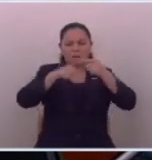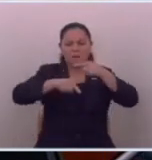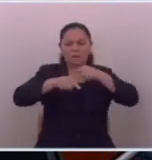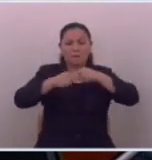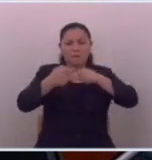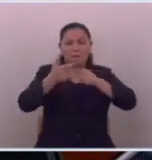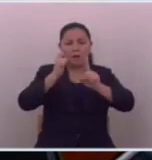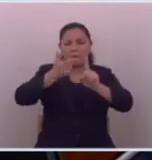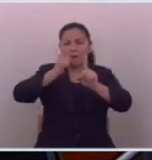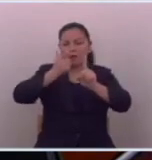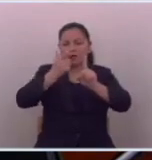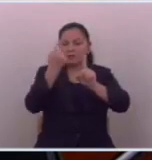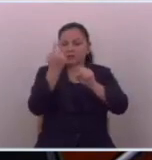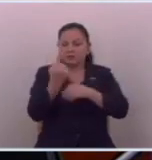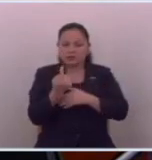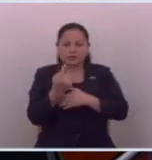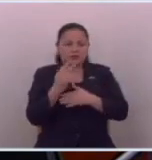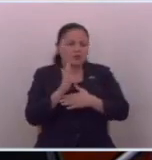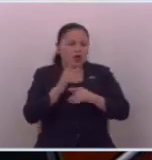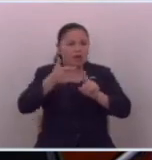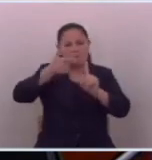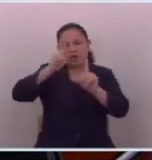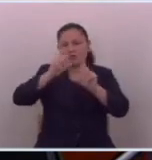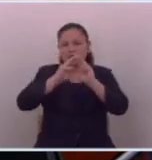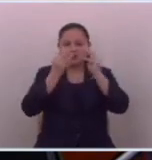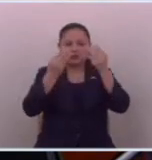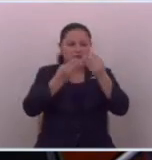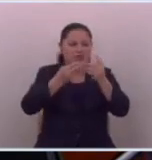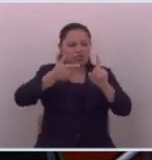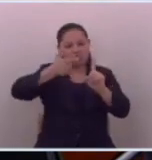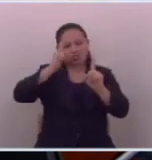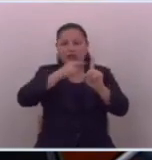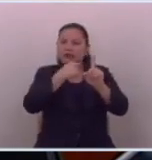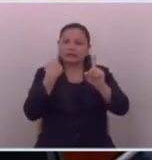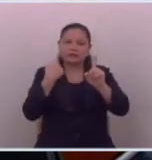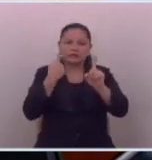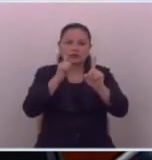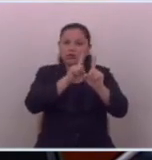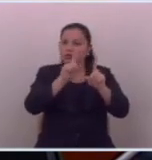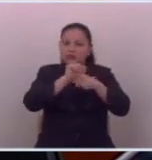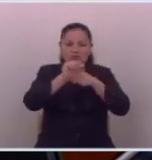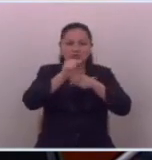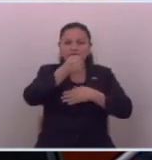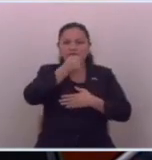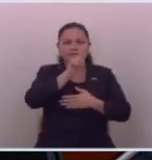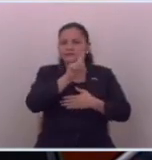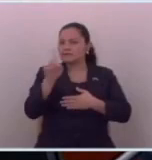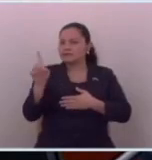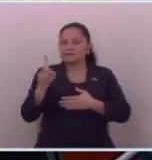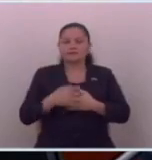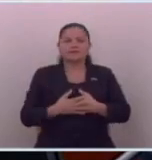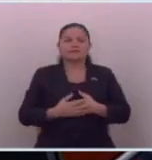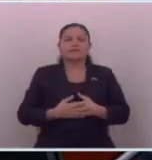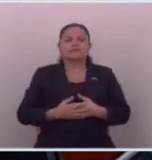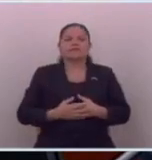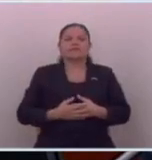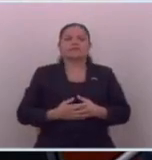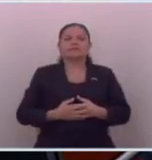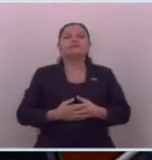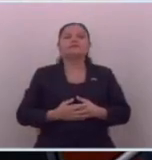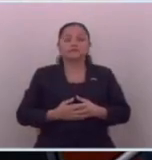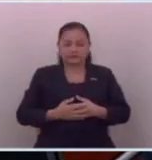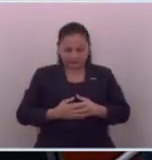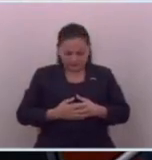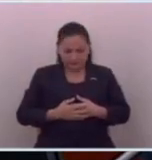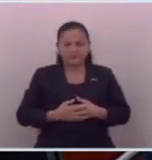a las pandillas lo asesinaron pero no fue por el ejercicio periodístico sí